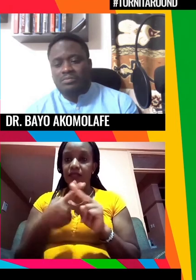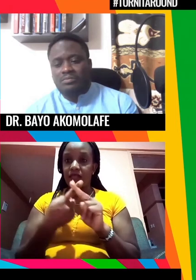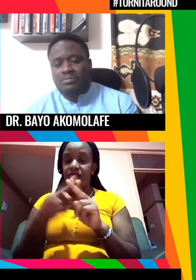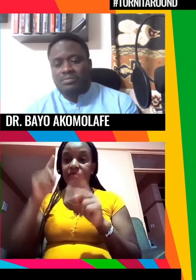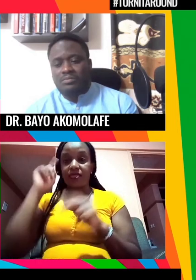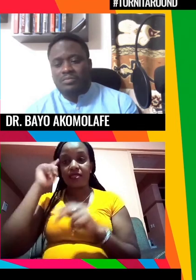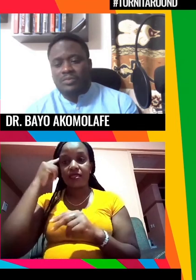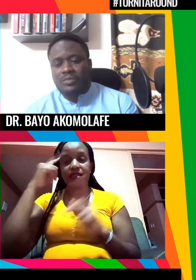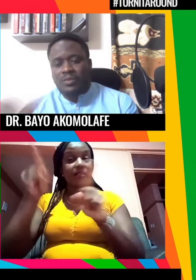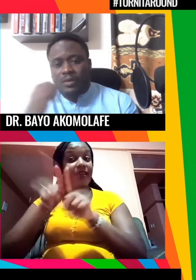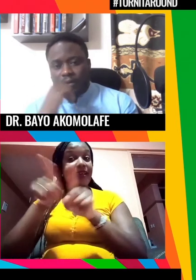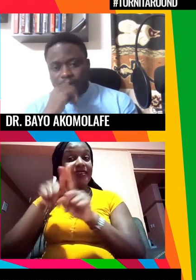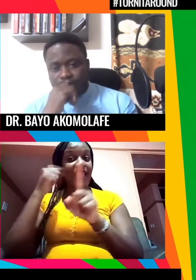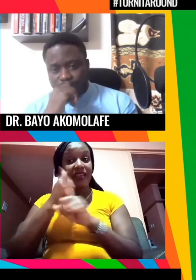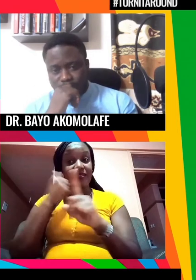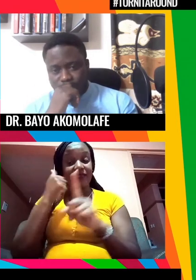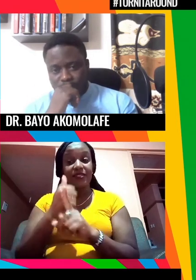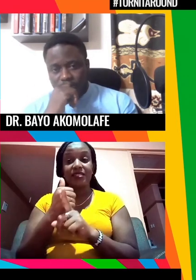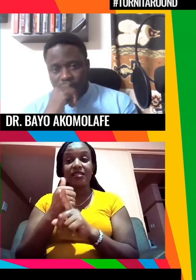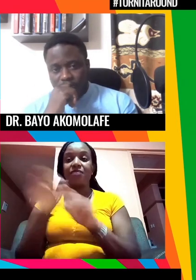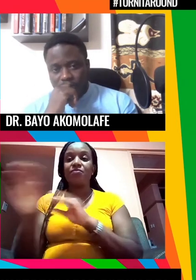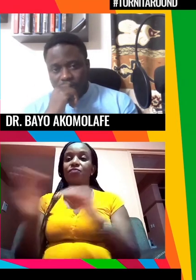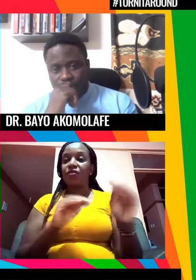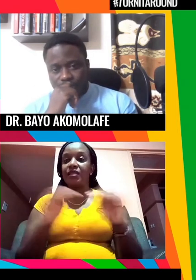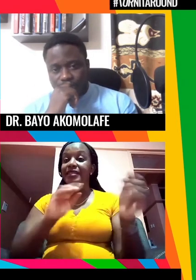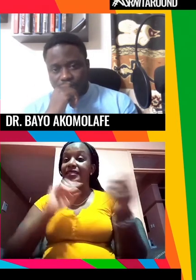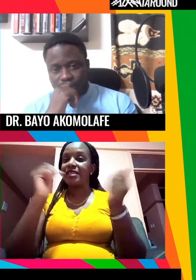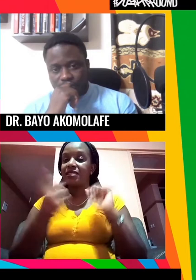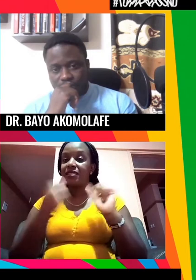nosotros mismos como activistas y creadores del cambio del movimiento